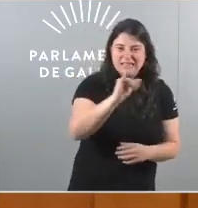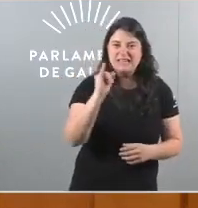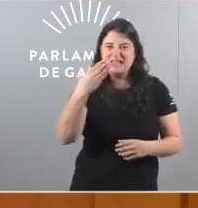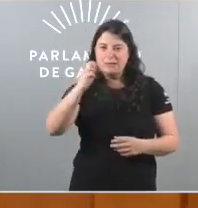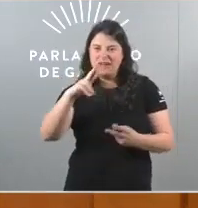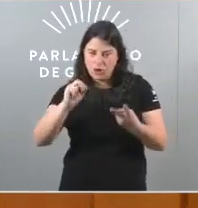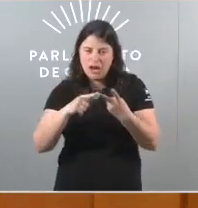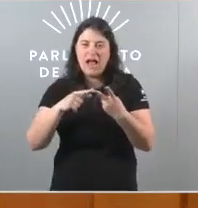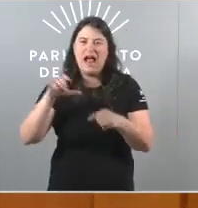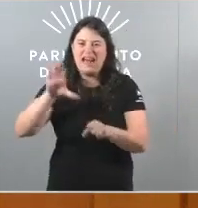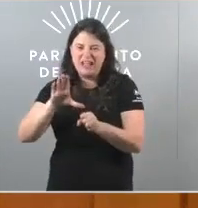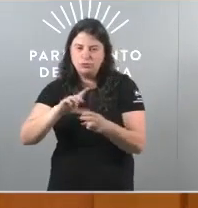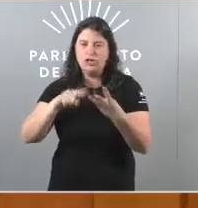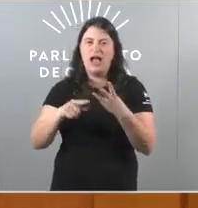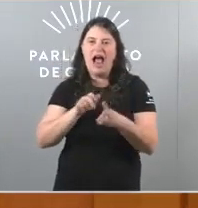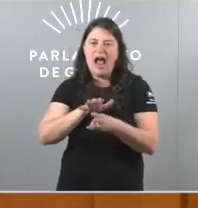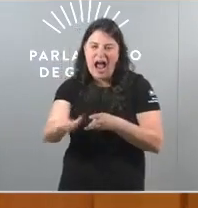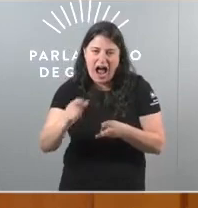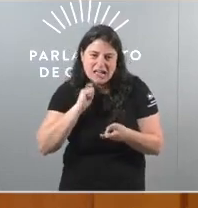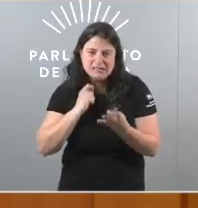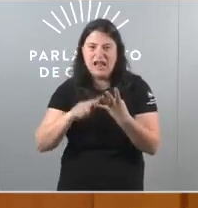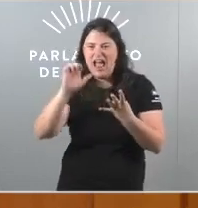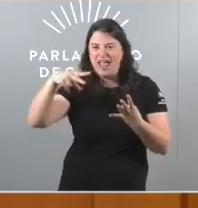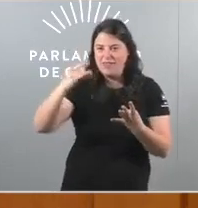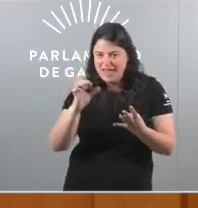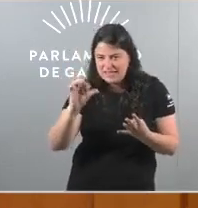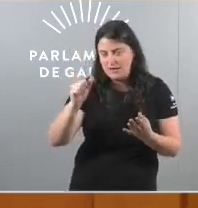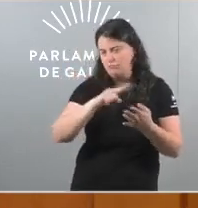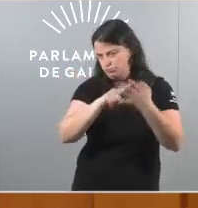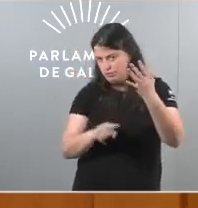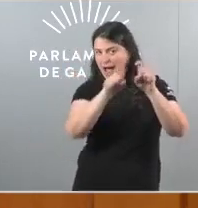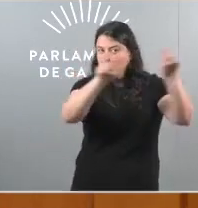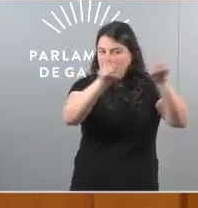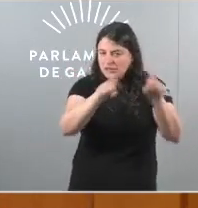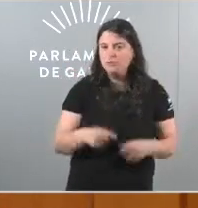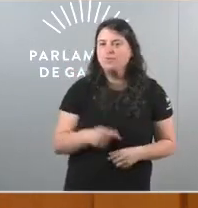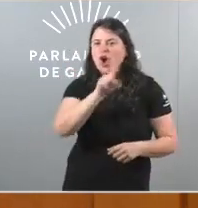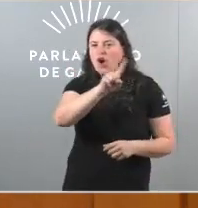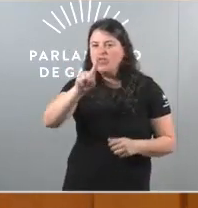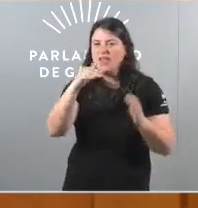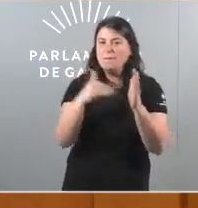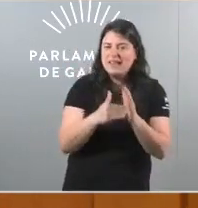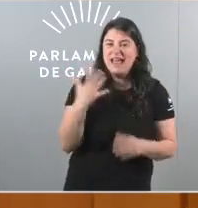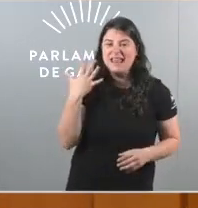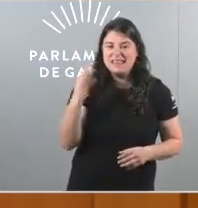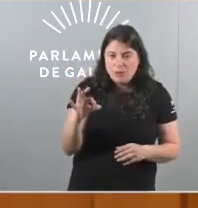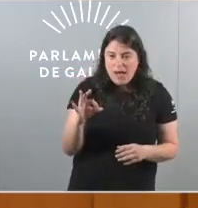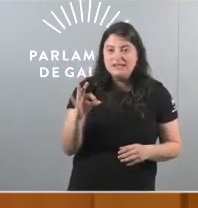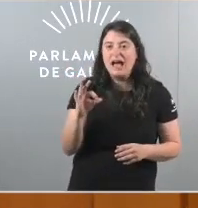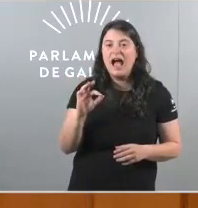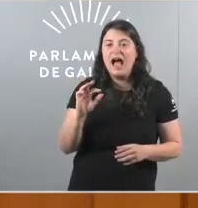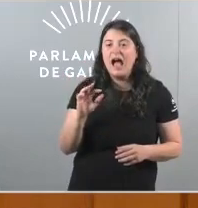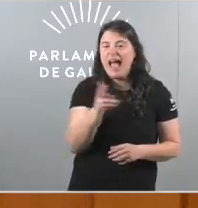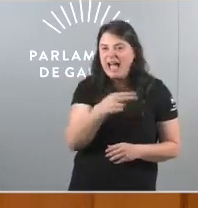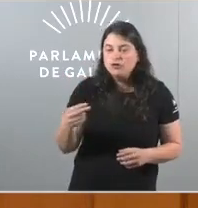Naturgi Enagás Repsol e Endesa 11.050 millóns de euros que saen directamente